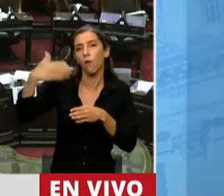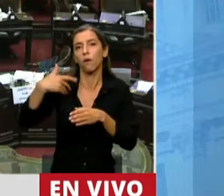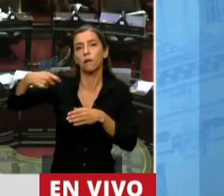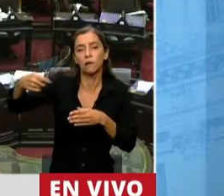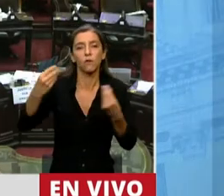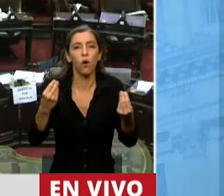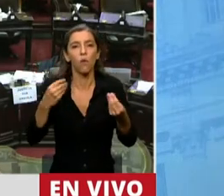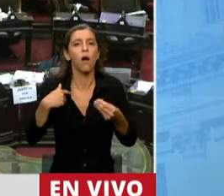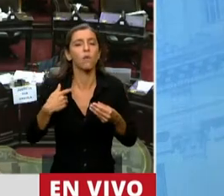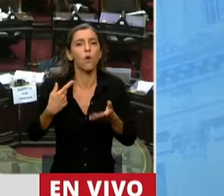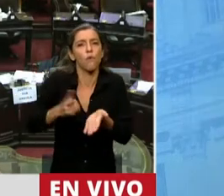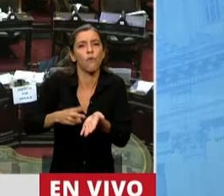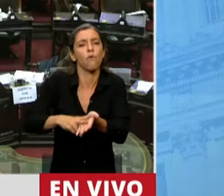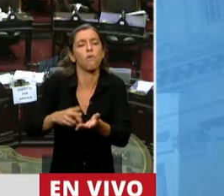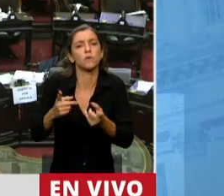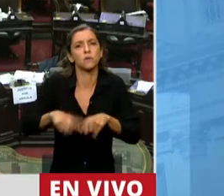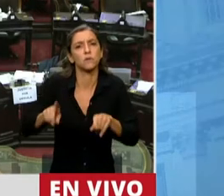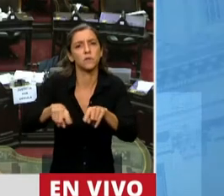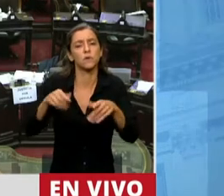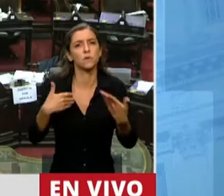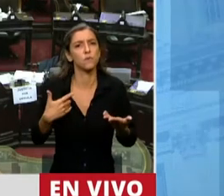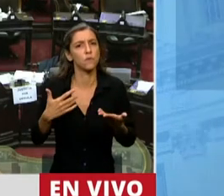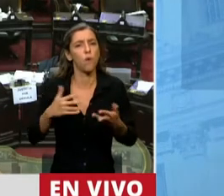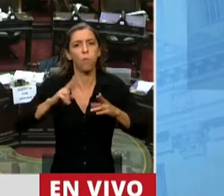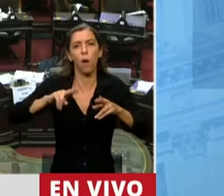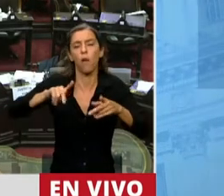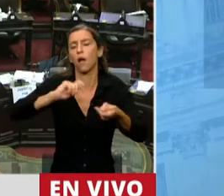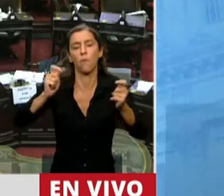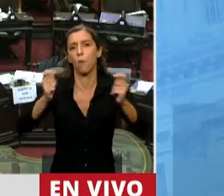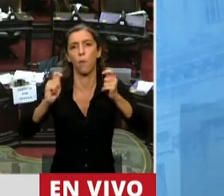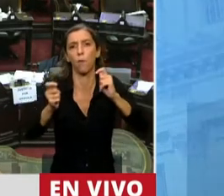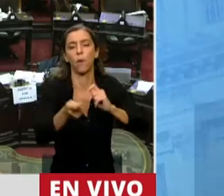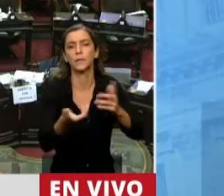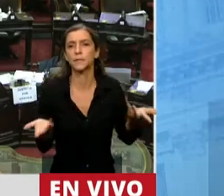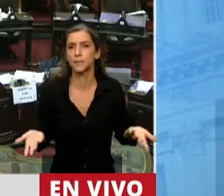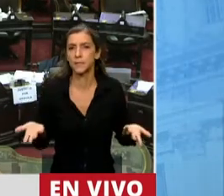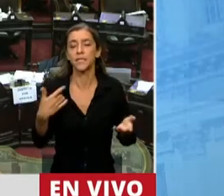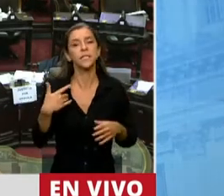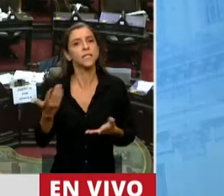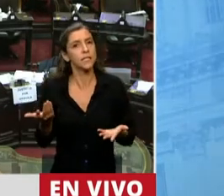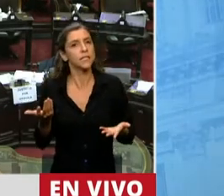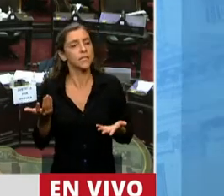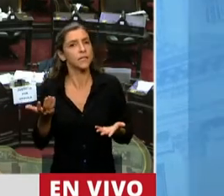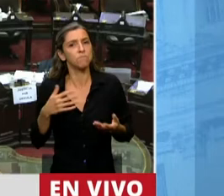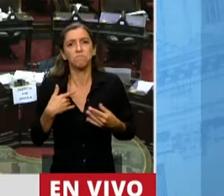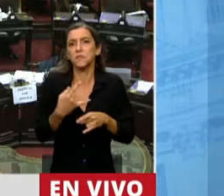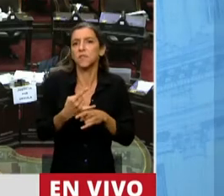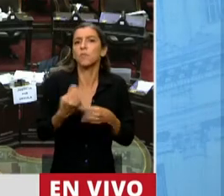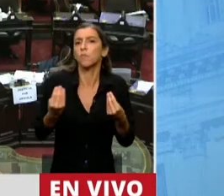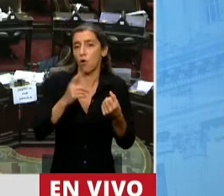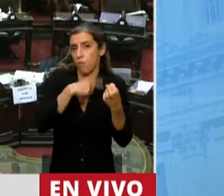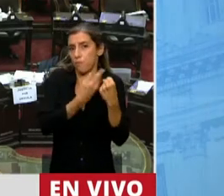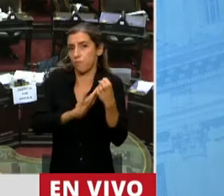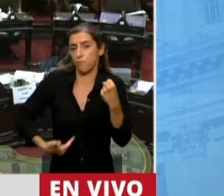de haber tratado siempre con una delegación expresa del Congreso hacia el Poder Ejecutivo y a